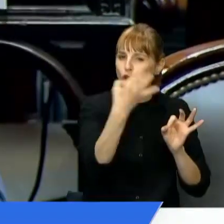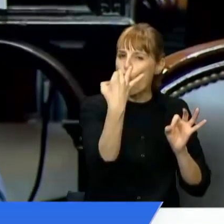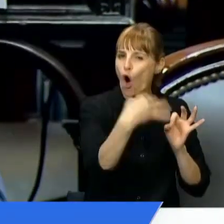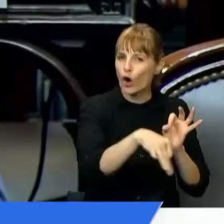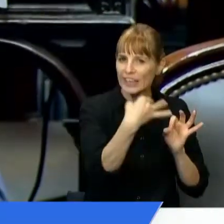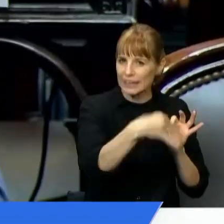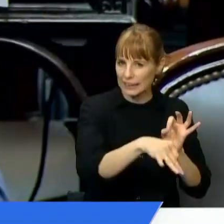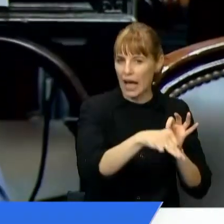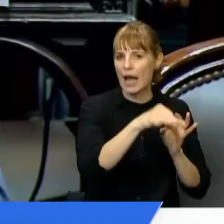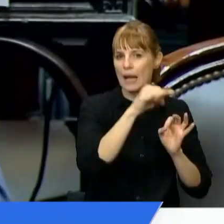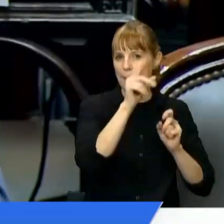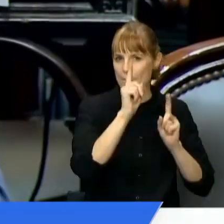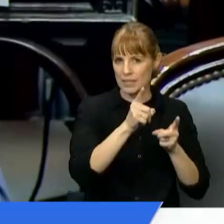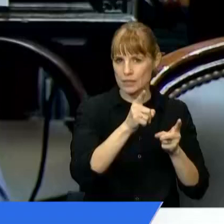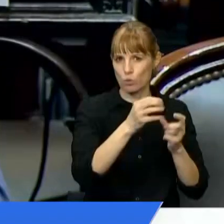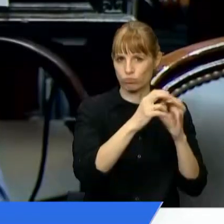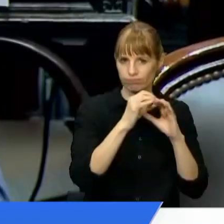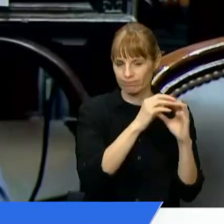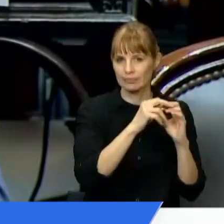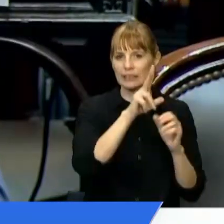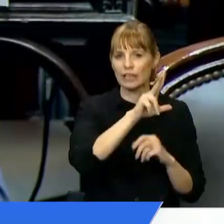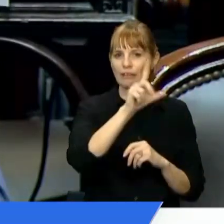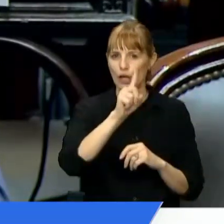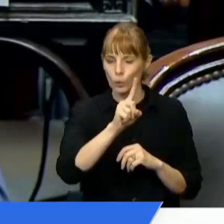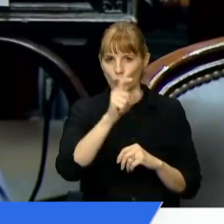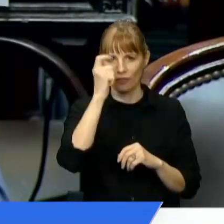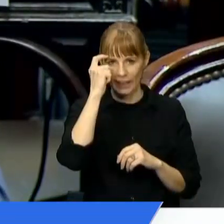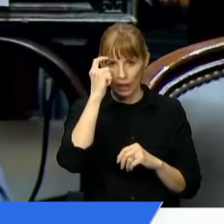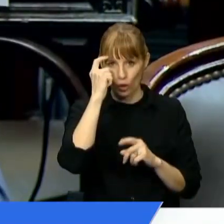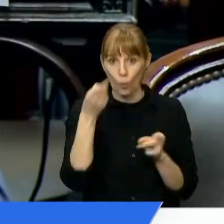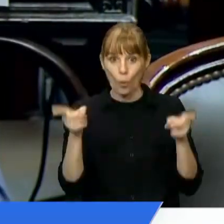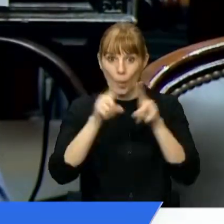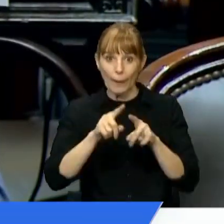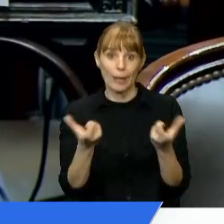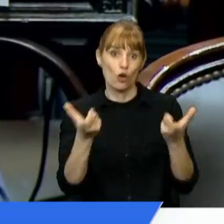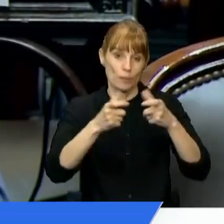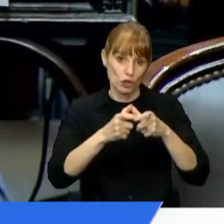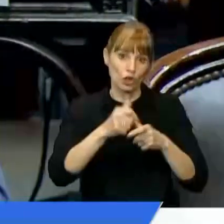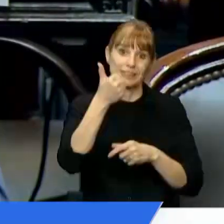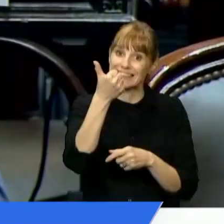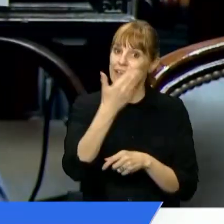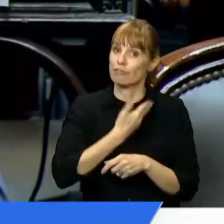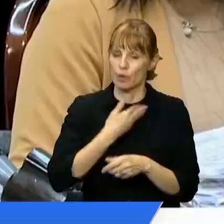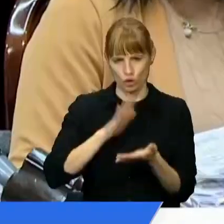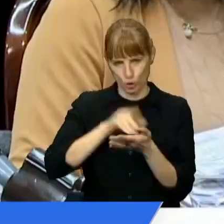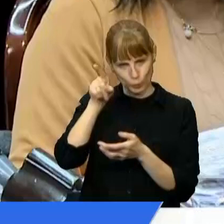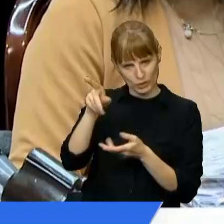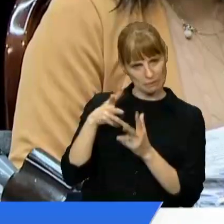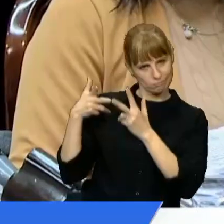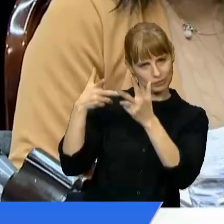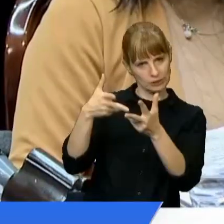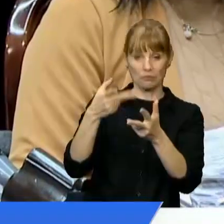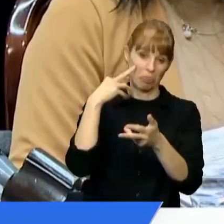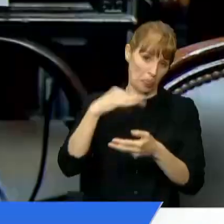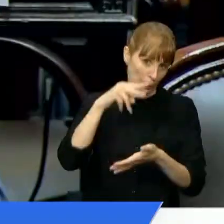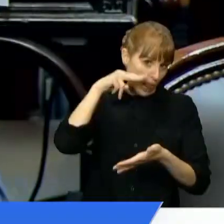que se trató el 31 de enero y que volvió a comisión el 6 de febrero, respecto a lo que usted decía, debería haberlo